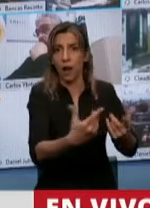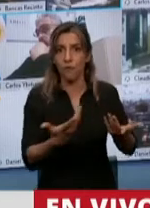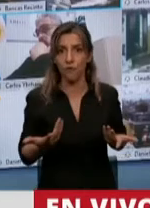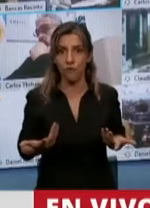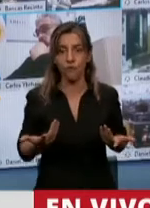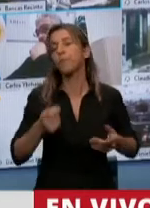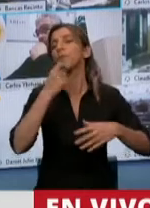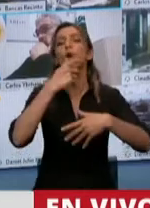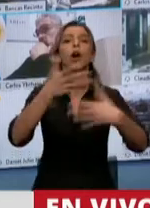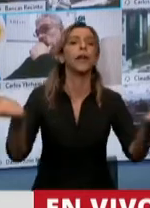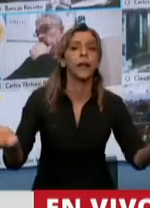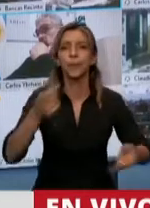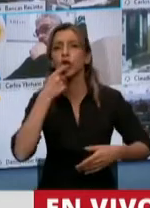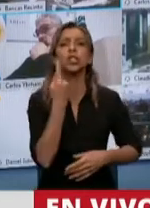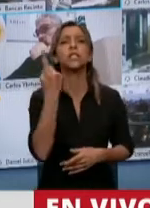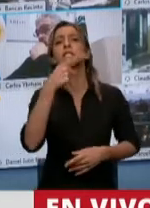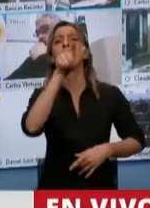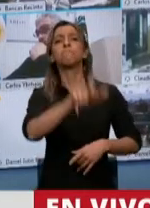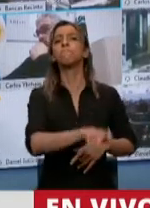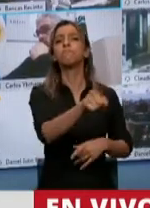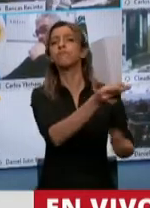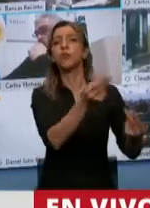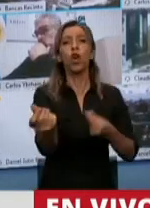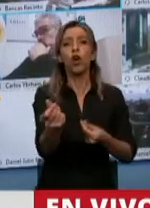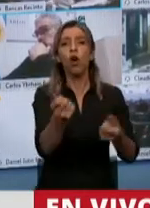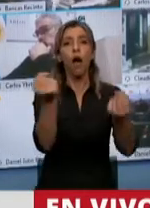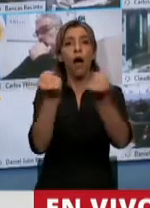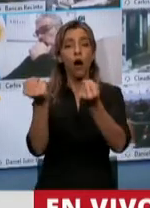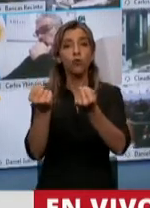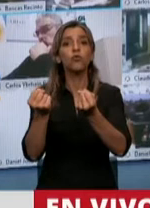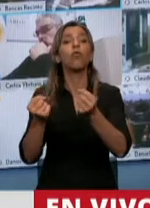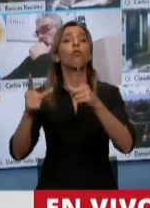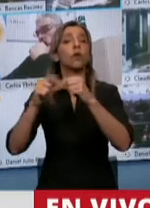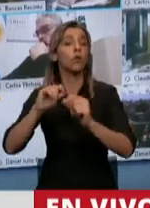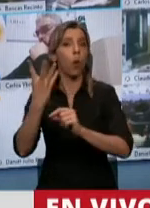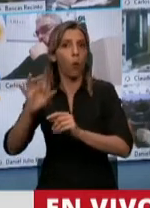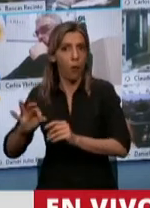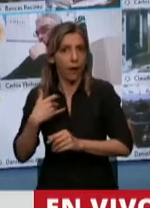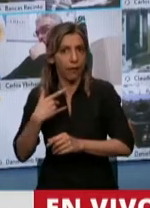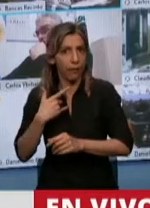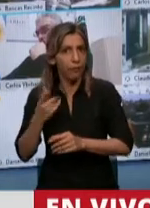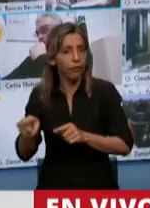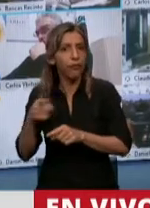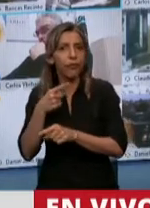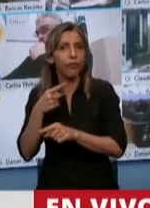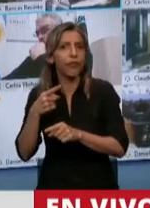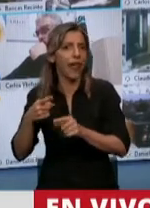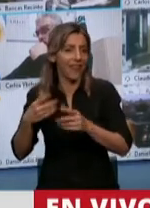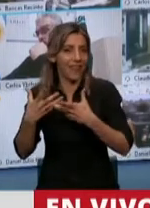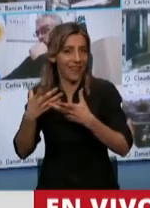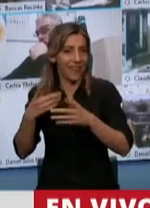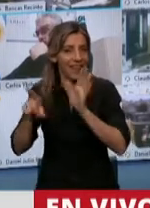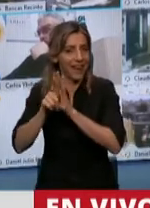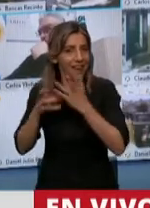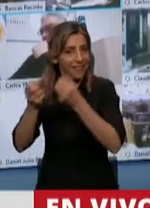usted compra un auto, mi amigo, el artículo 40 de la Ley de Defensa del Consumidor, ¿qué dice? Que ese auto, si viene fallado por una